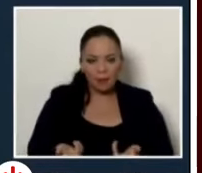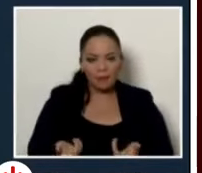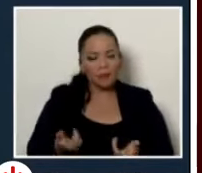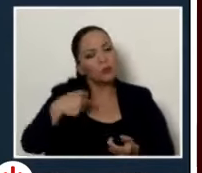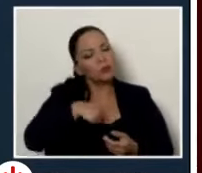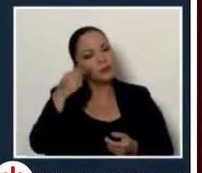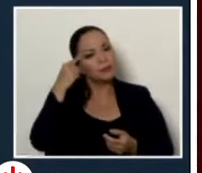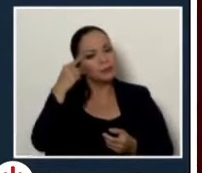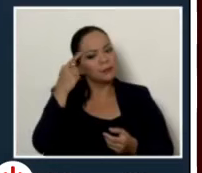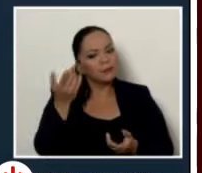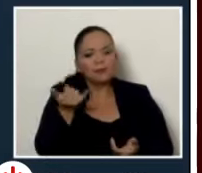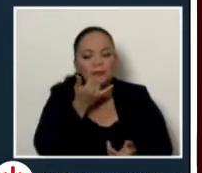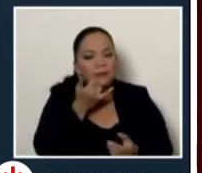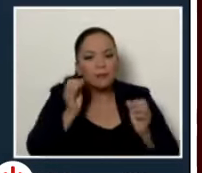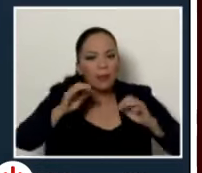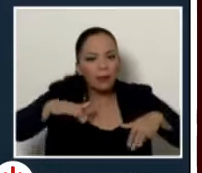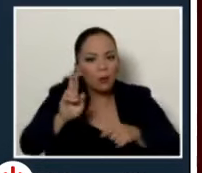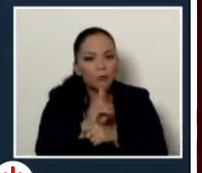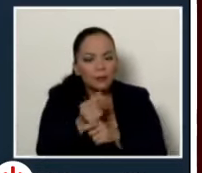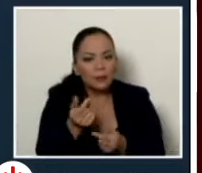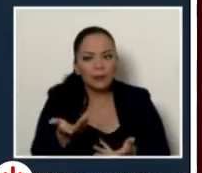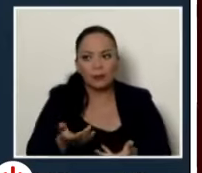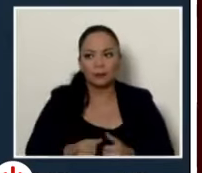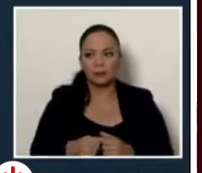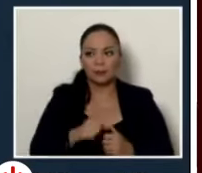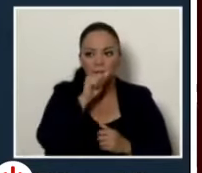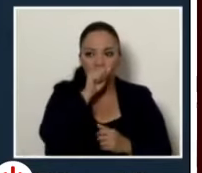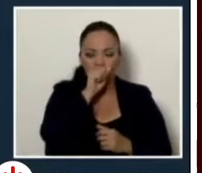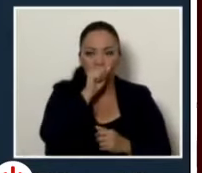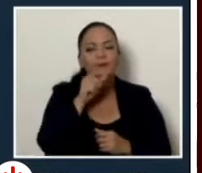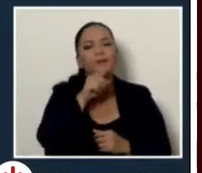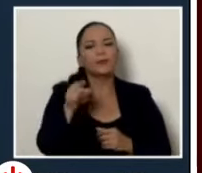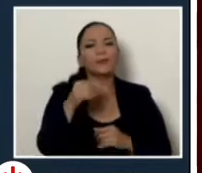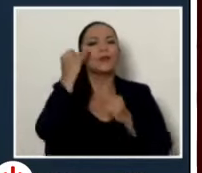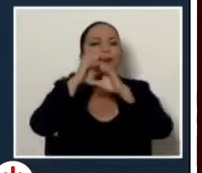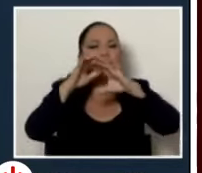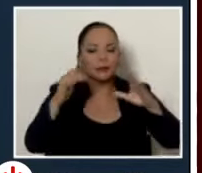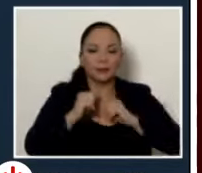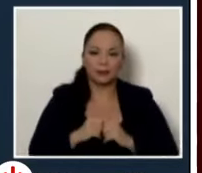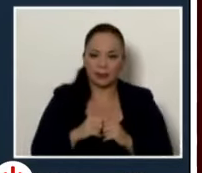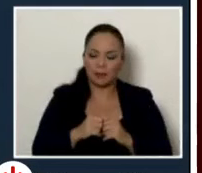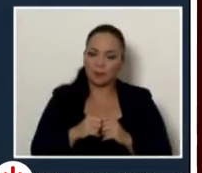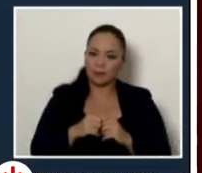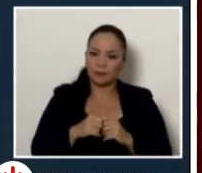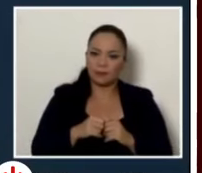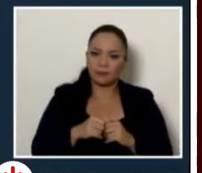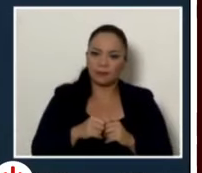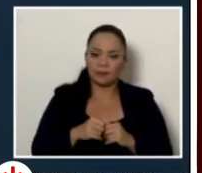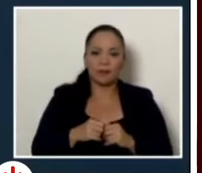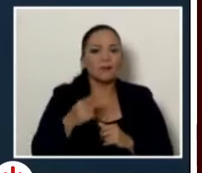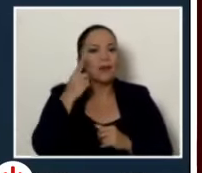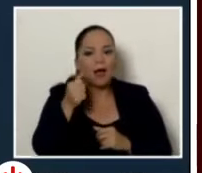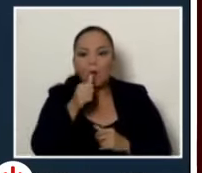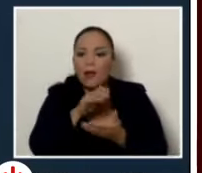se habían podido ejecutar. Imagínense en ustedes las repercusiones negándose el acceso al